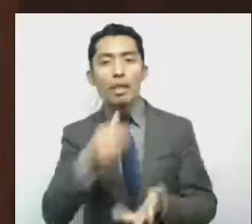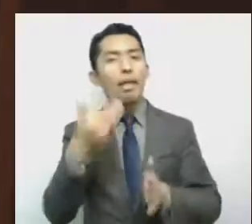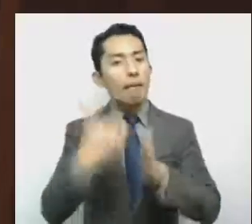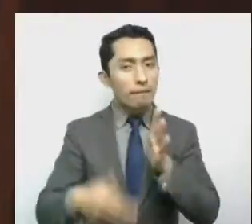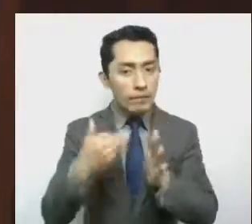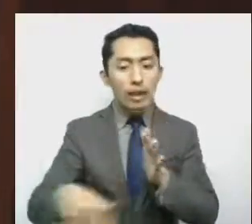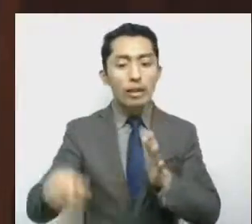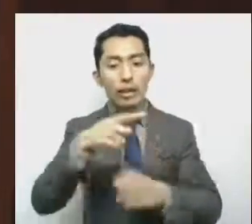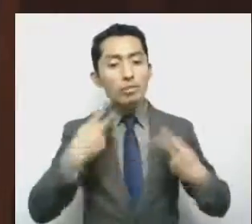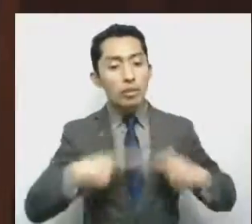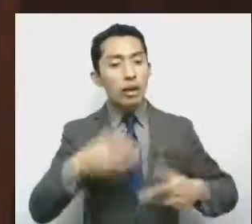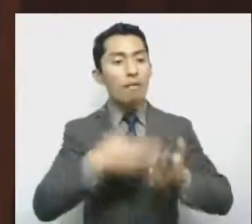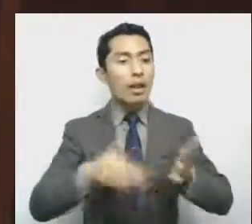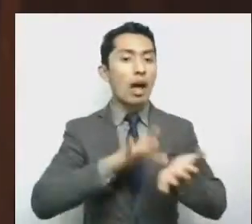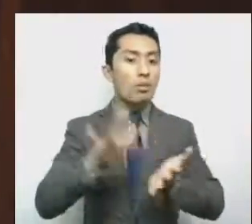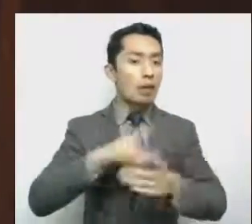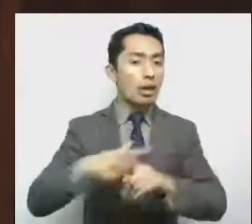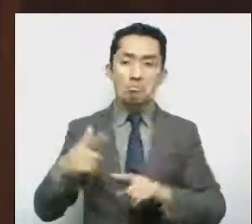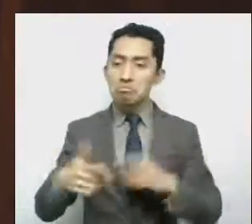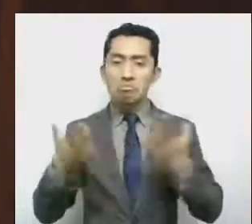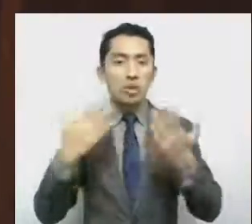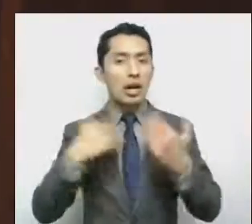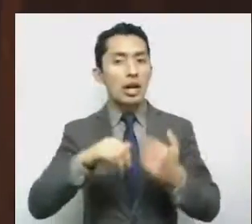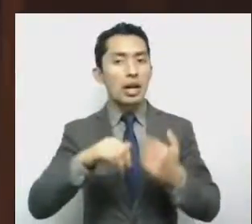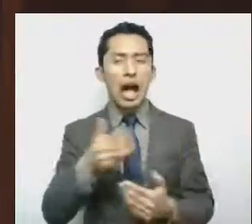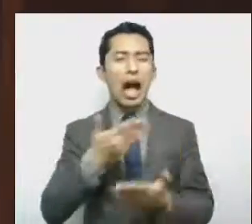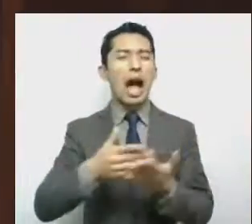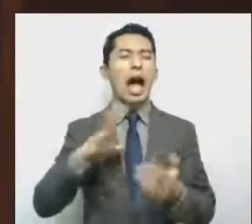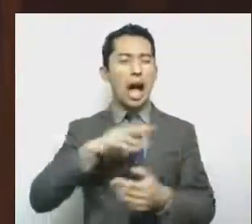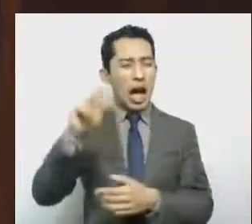en los peores momentos de la pandemia.